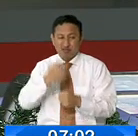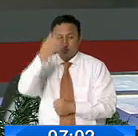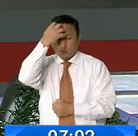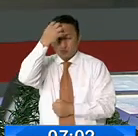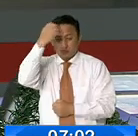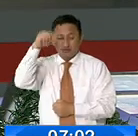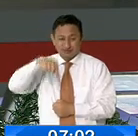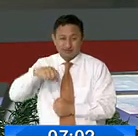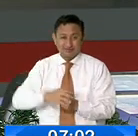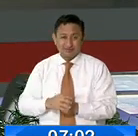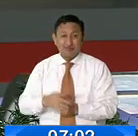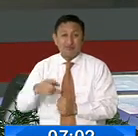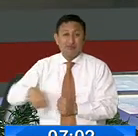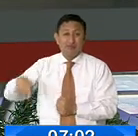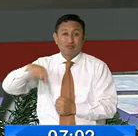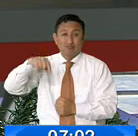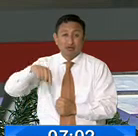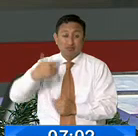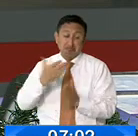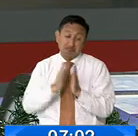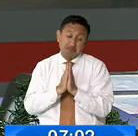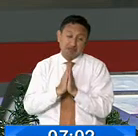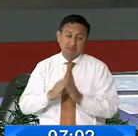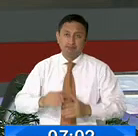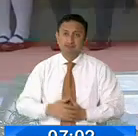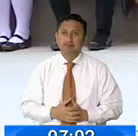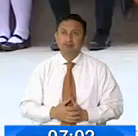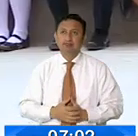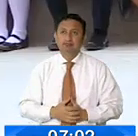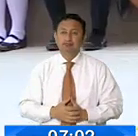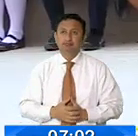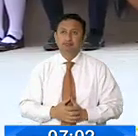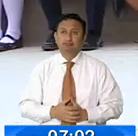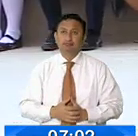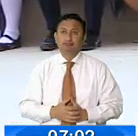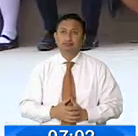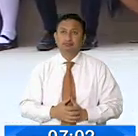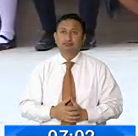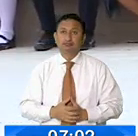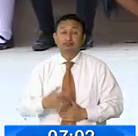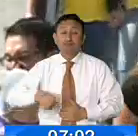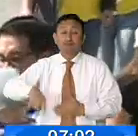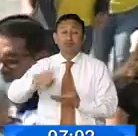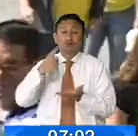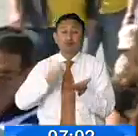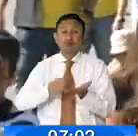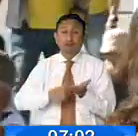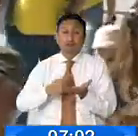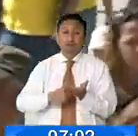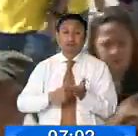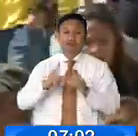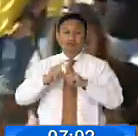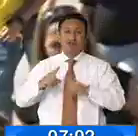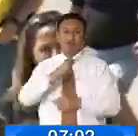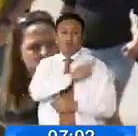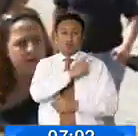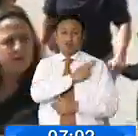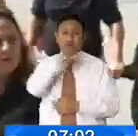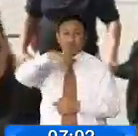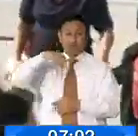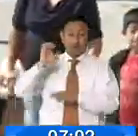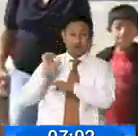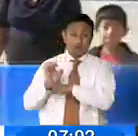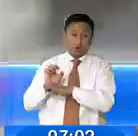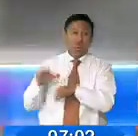algunos de los principales o las principales demandas. Veamos. Un estudio realizado por varias universidades del